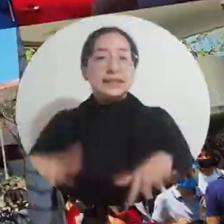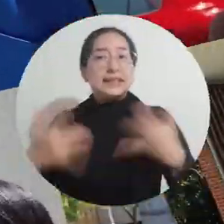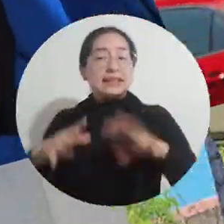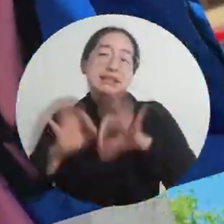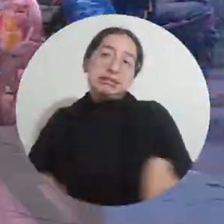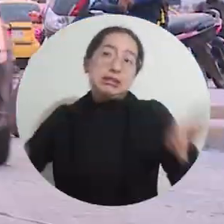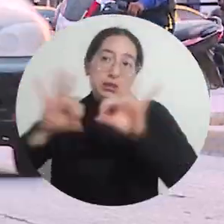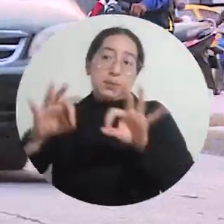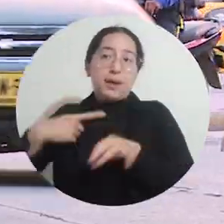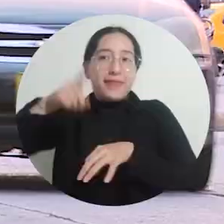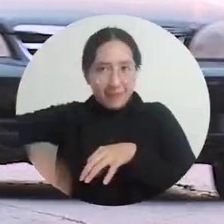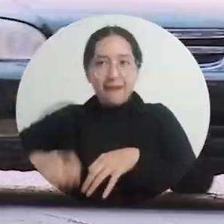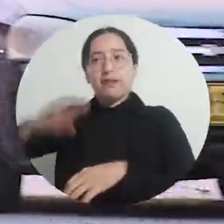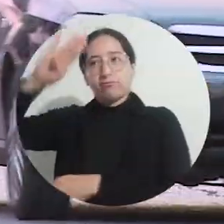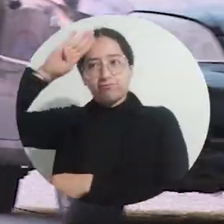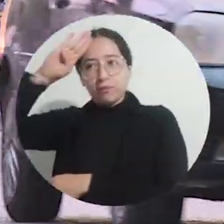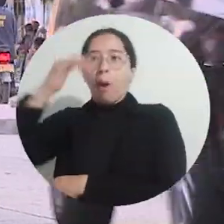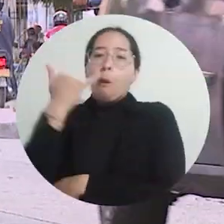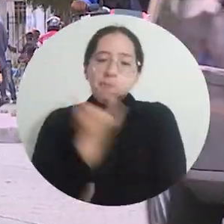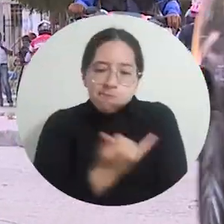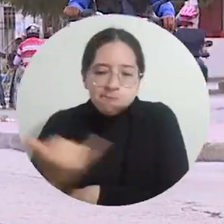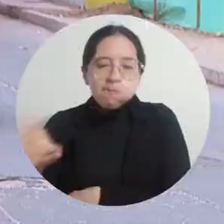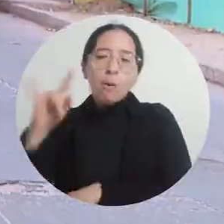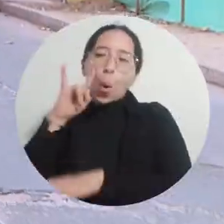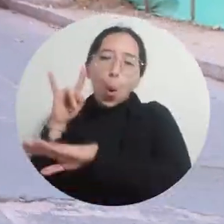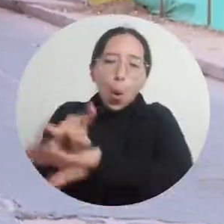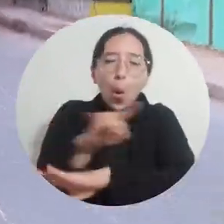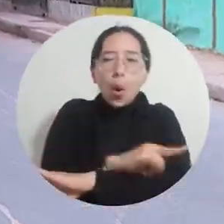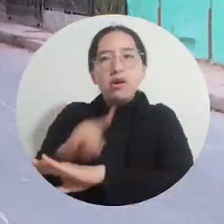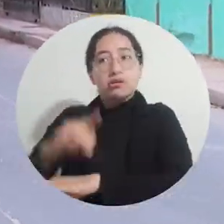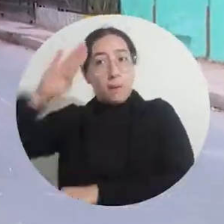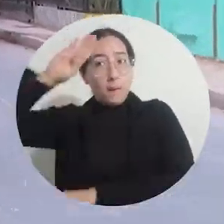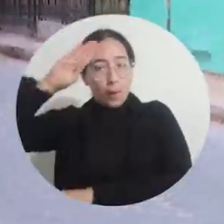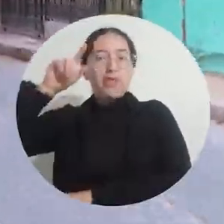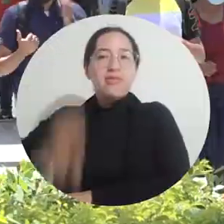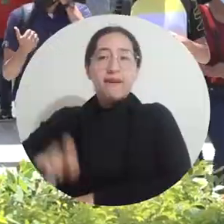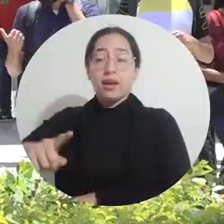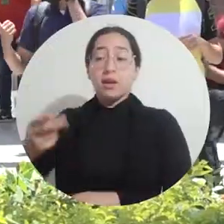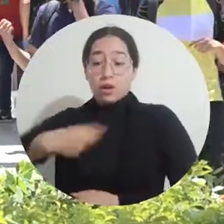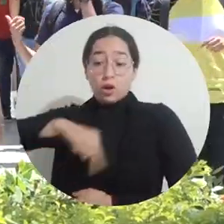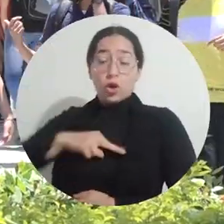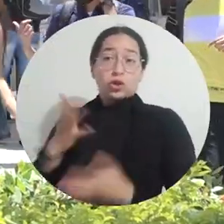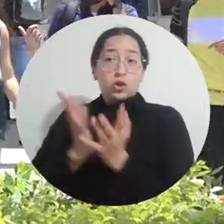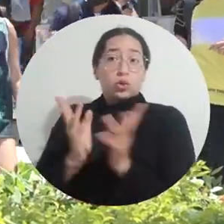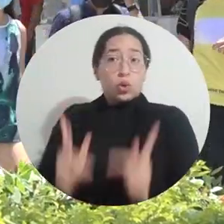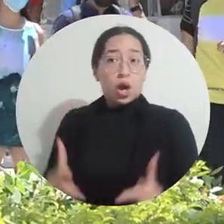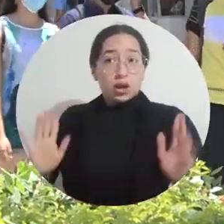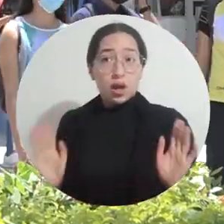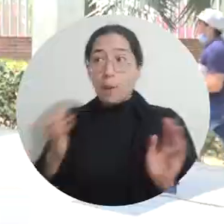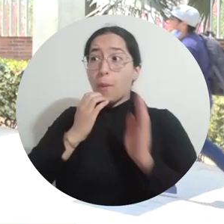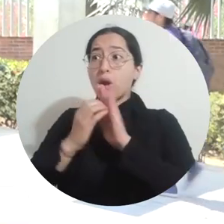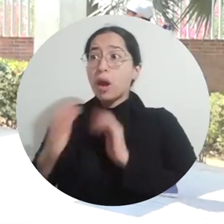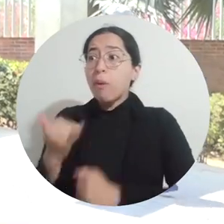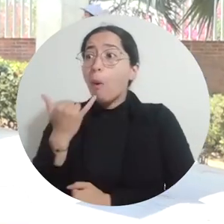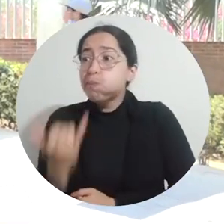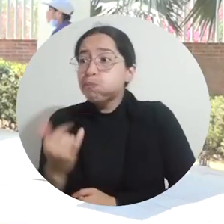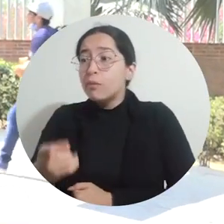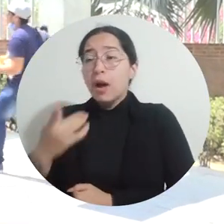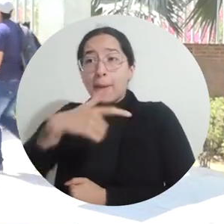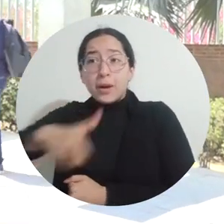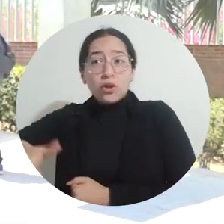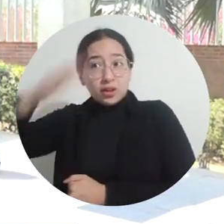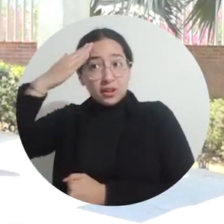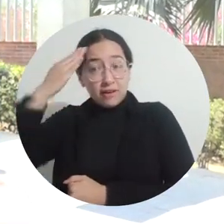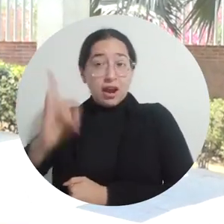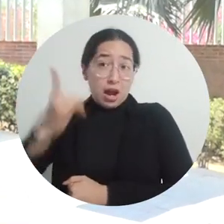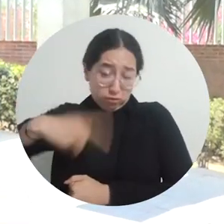Sí es importante y fundamental el acompañamiento de la policía en estos casos, sobre todo porque nosotros somos estudiantes y cualquier persona sabe que un